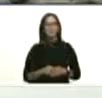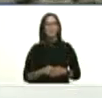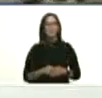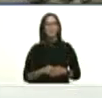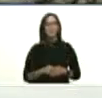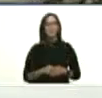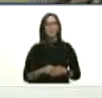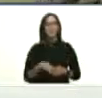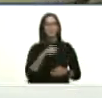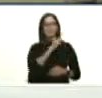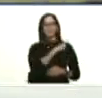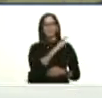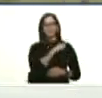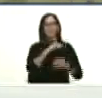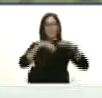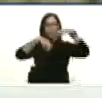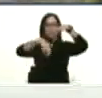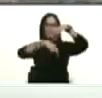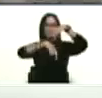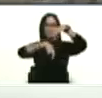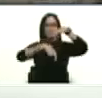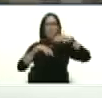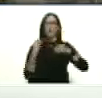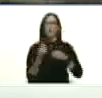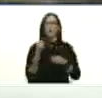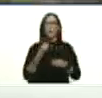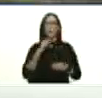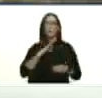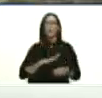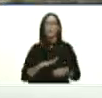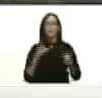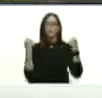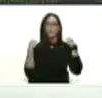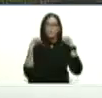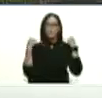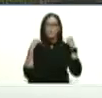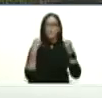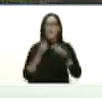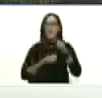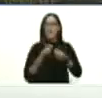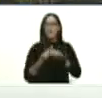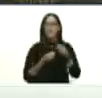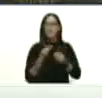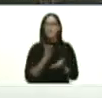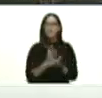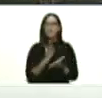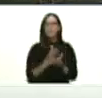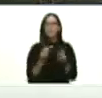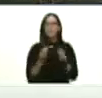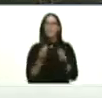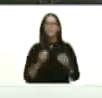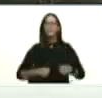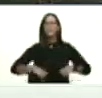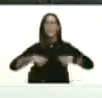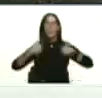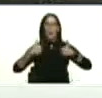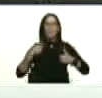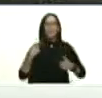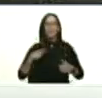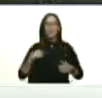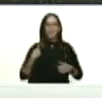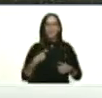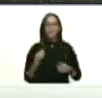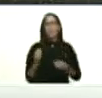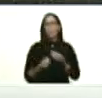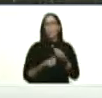Remigio Ceballos como nos estamos preparando haciendo siempre muchísimo más con lo que tenemos como nos